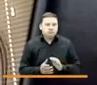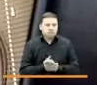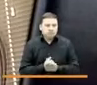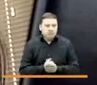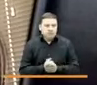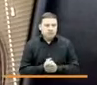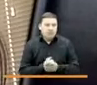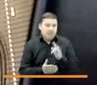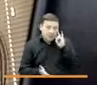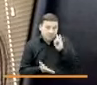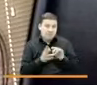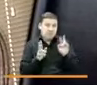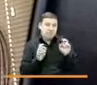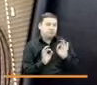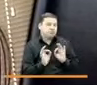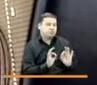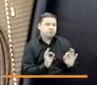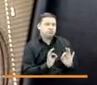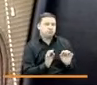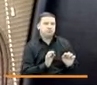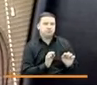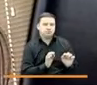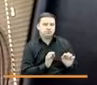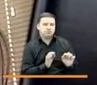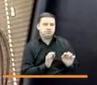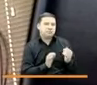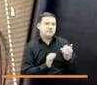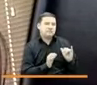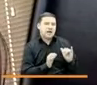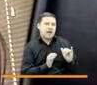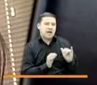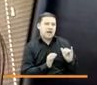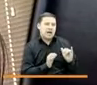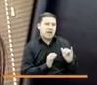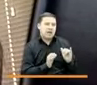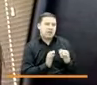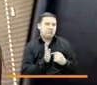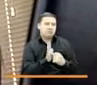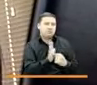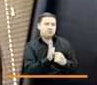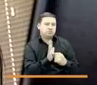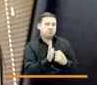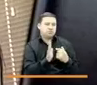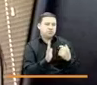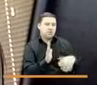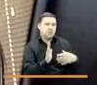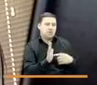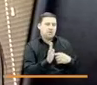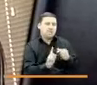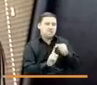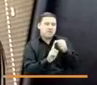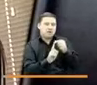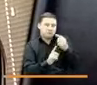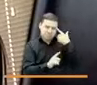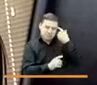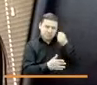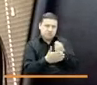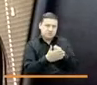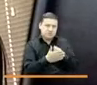Creo que el tema logístico, pues, ya como lo venimos mencionando, fue uno de los primeros grandes retos,